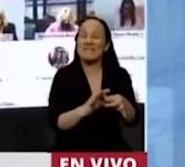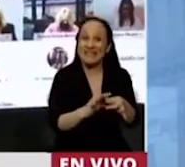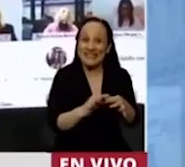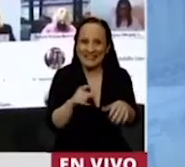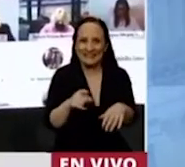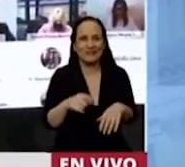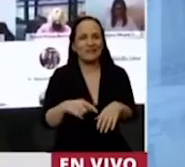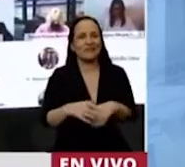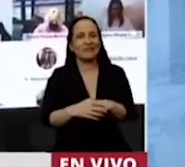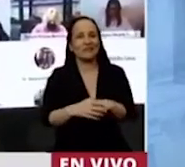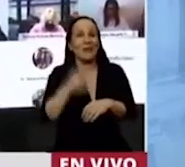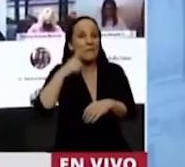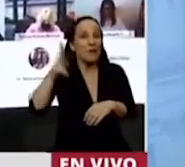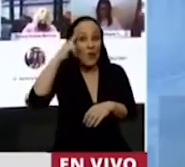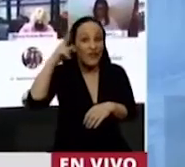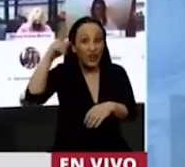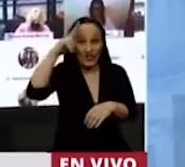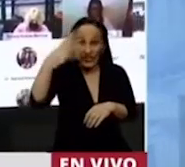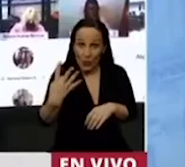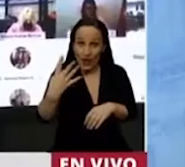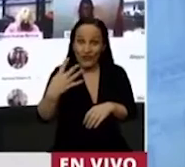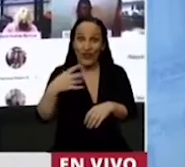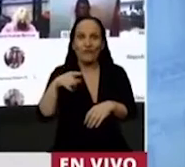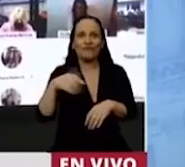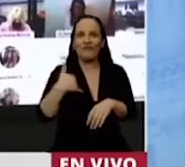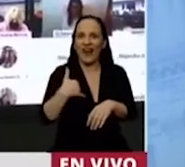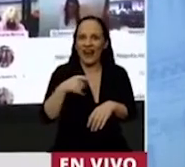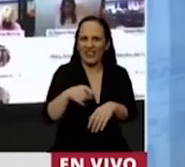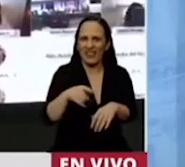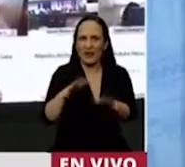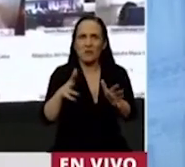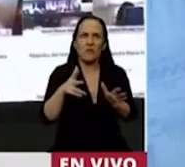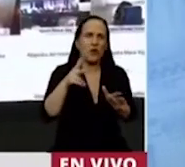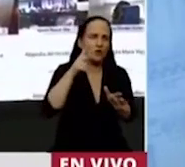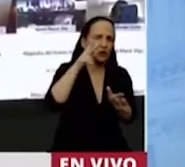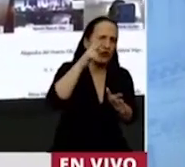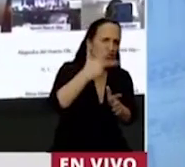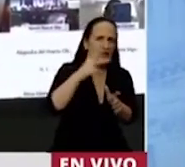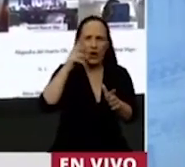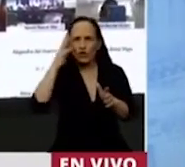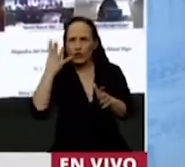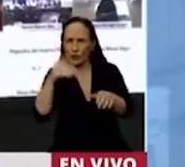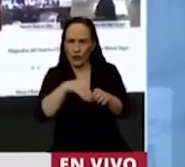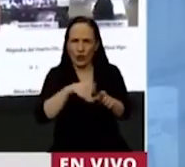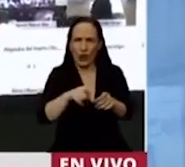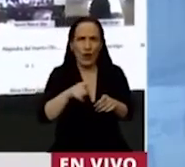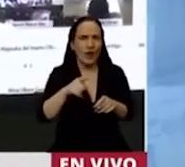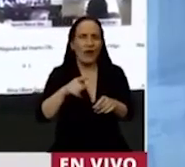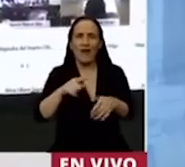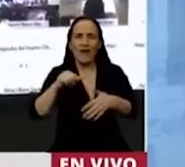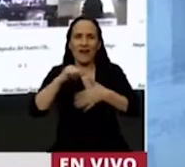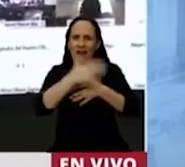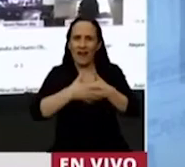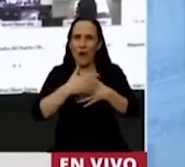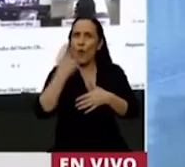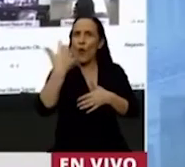En el 84 la Argentina era 83, 84 las elecciones, el único país del cono